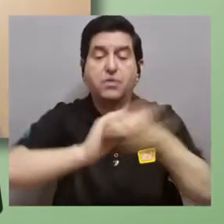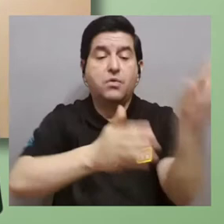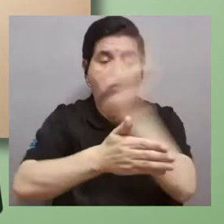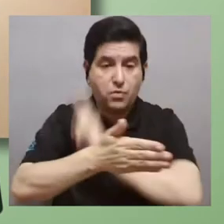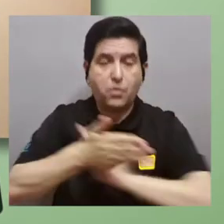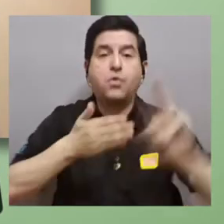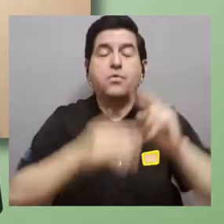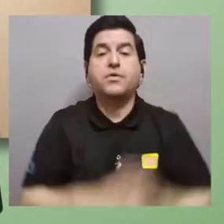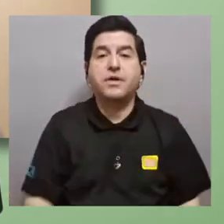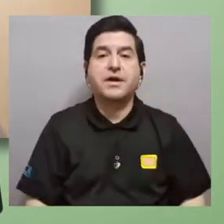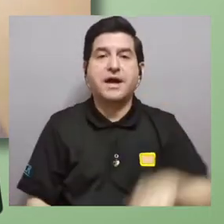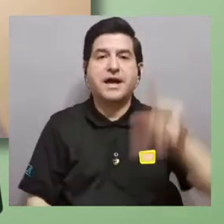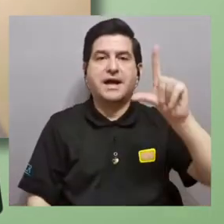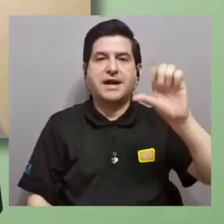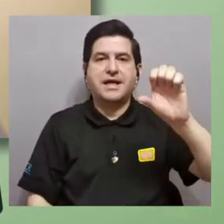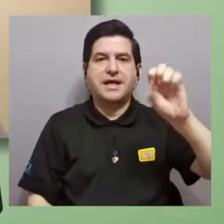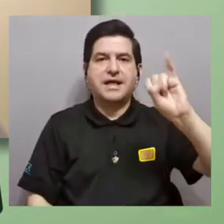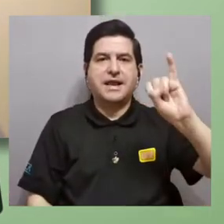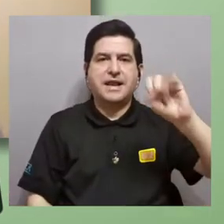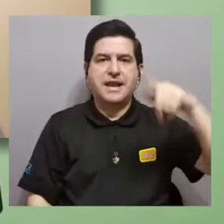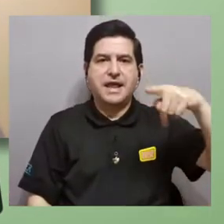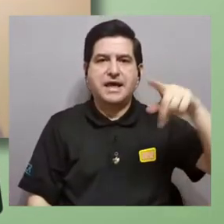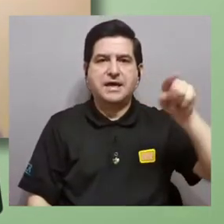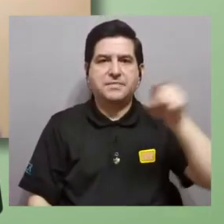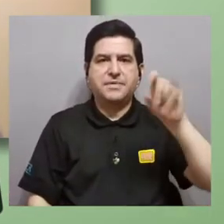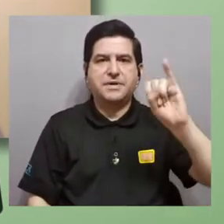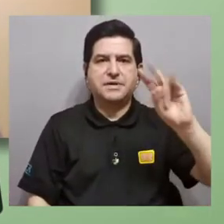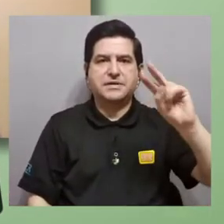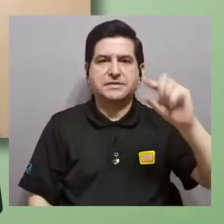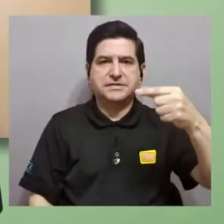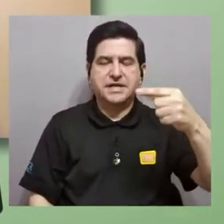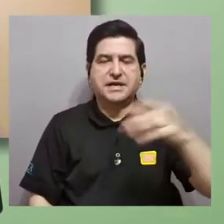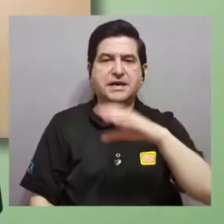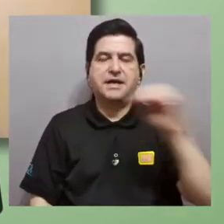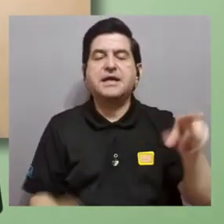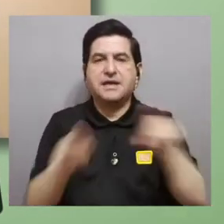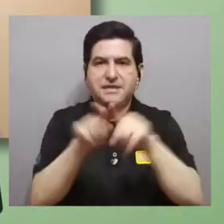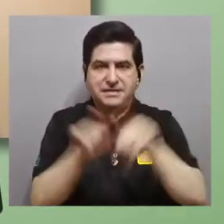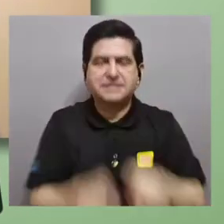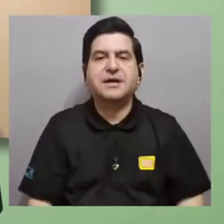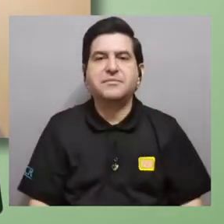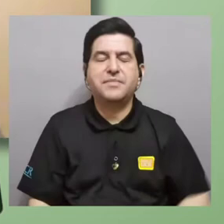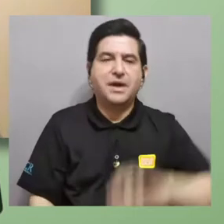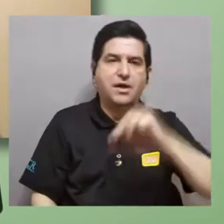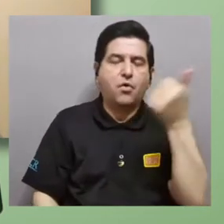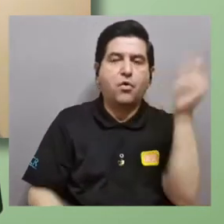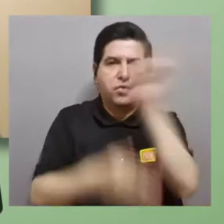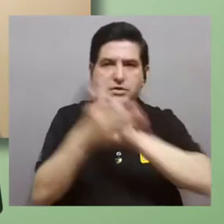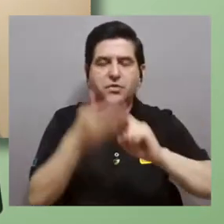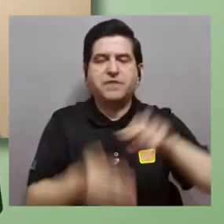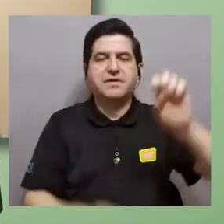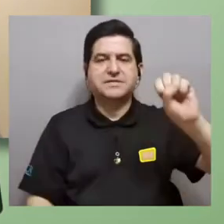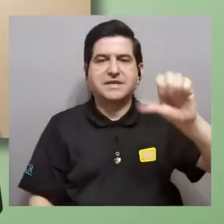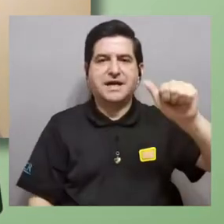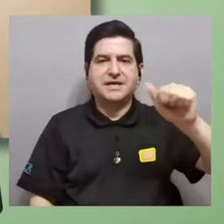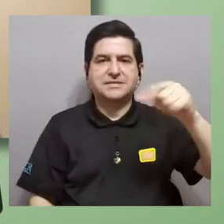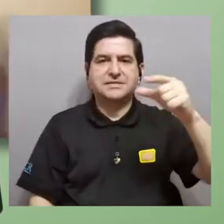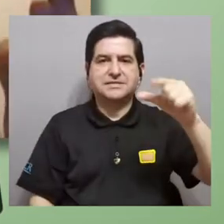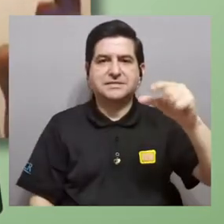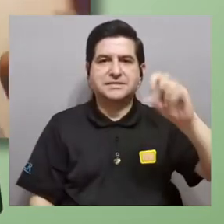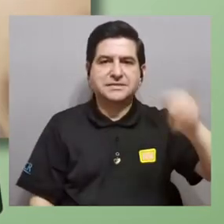cierto, en colaboración con las universidades de Leipzig y la universidad en Halle, también cerca de Sajonia.